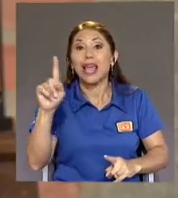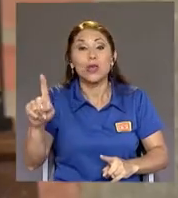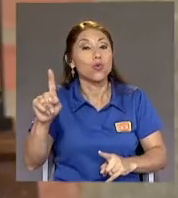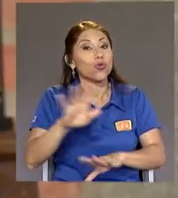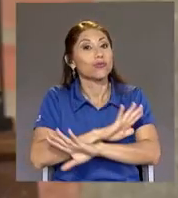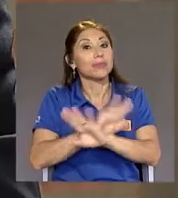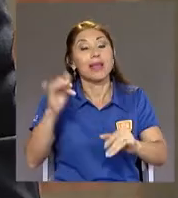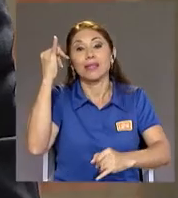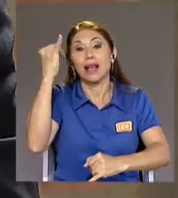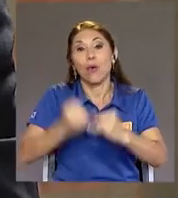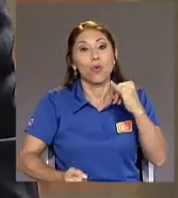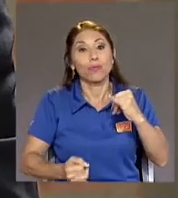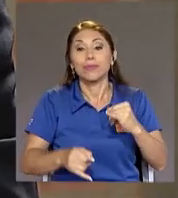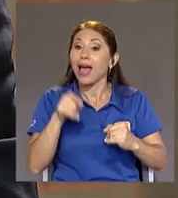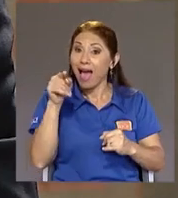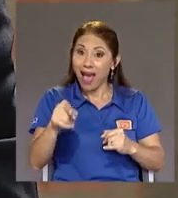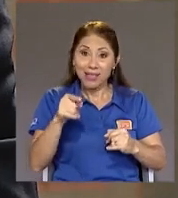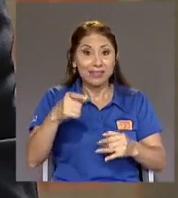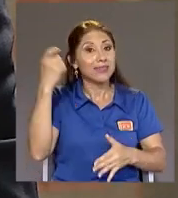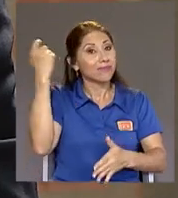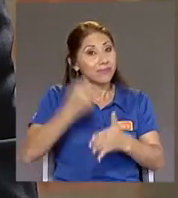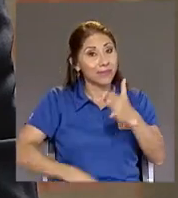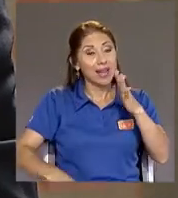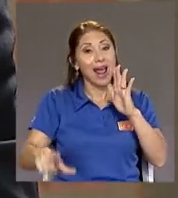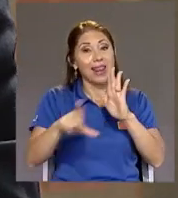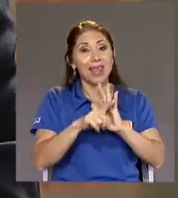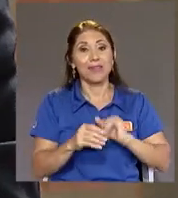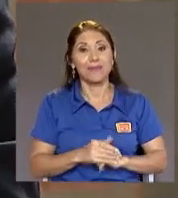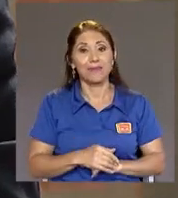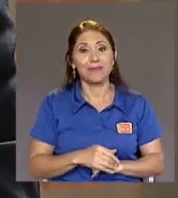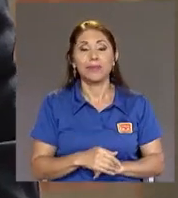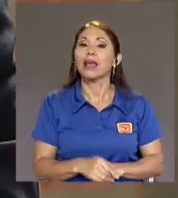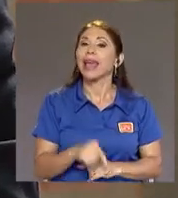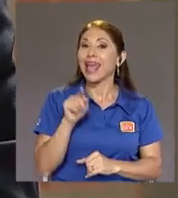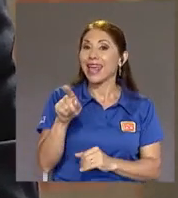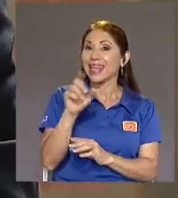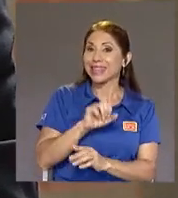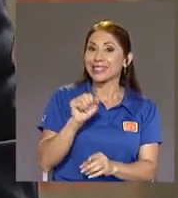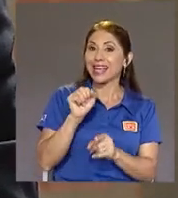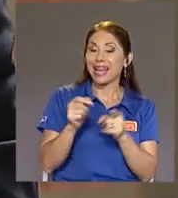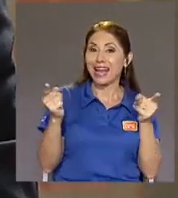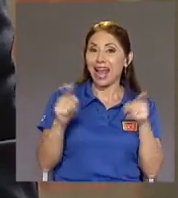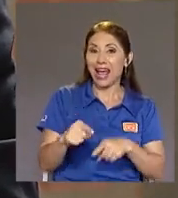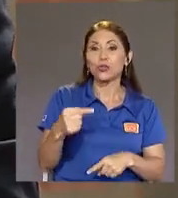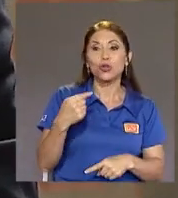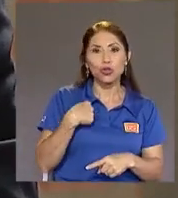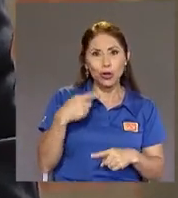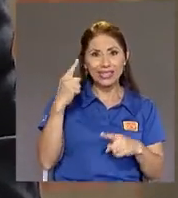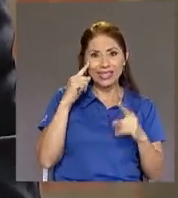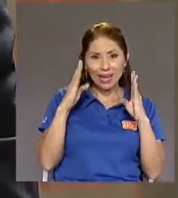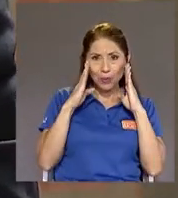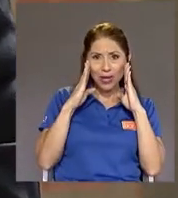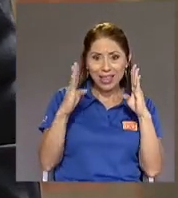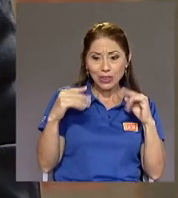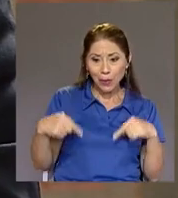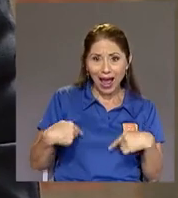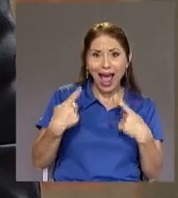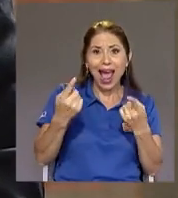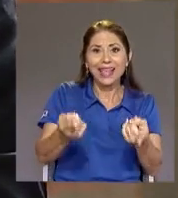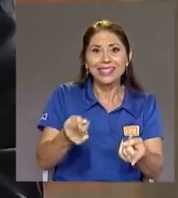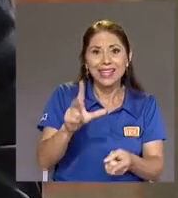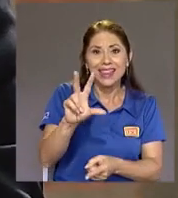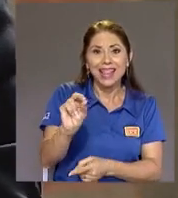lex Yo en este caso Estaré poniéndole Mucha atención A este 30 de diciembre Pero